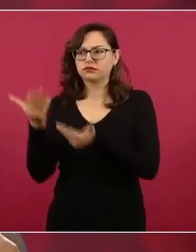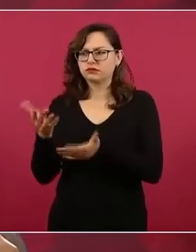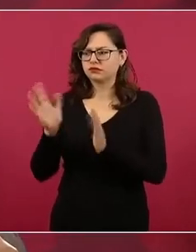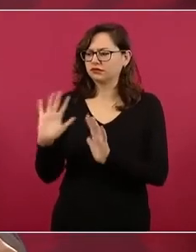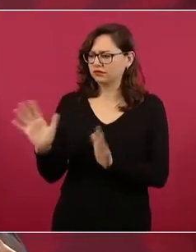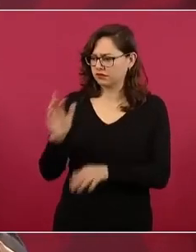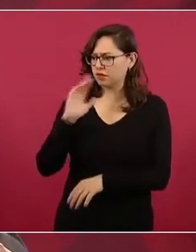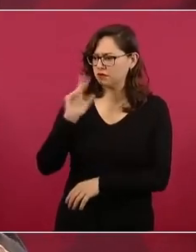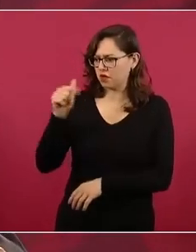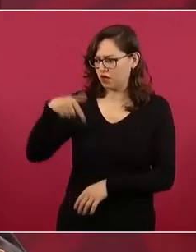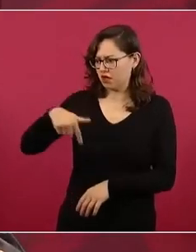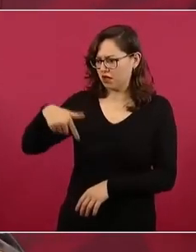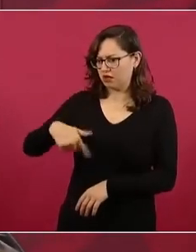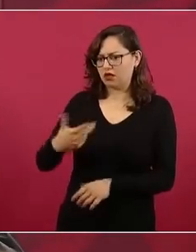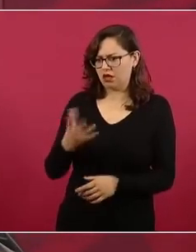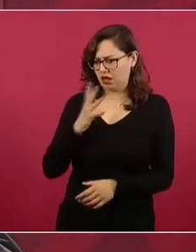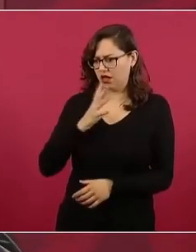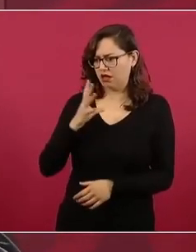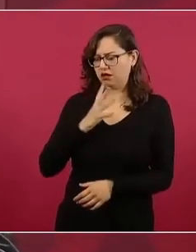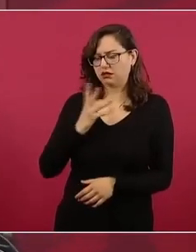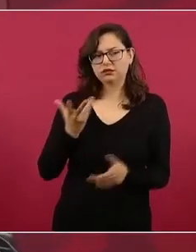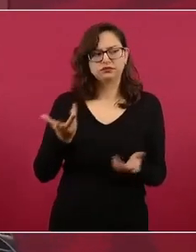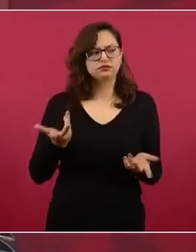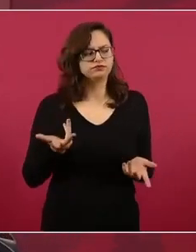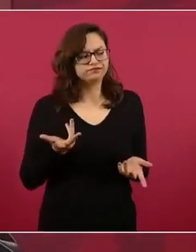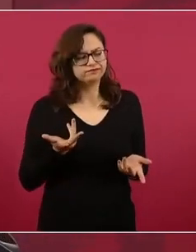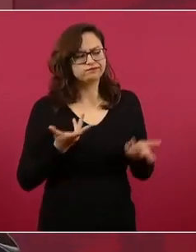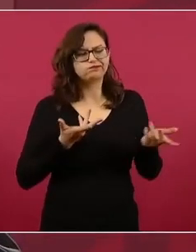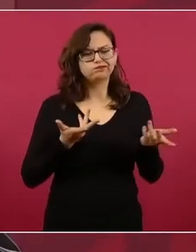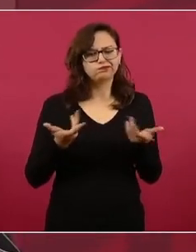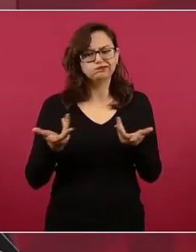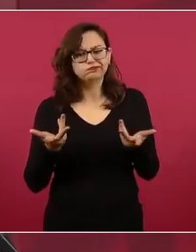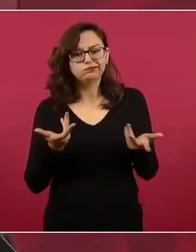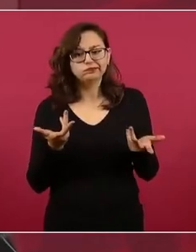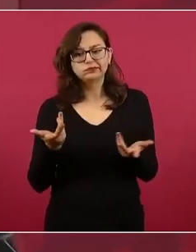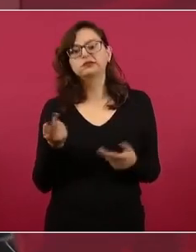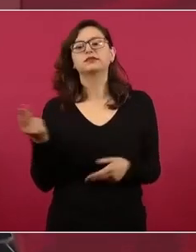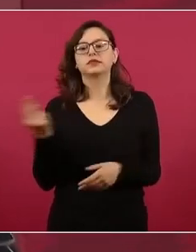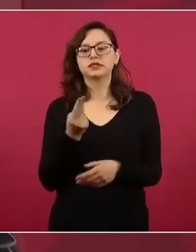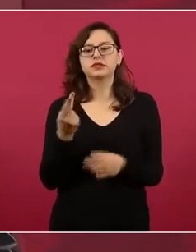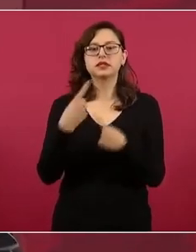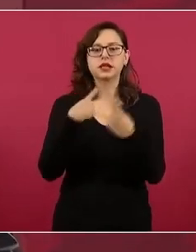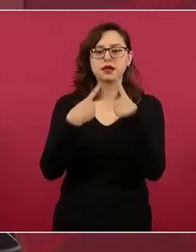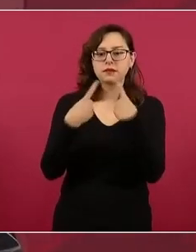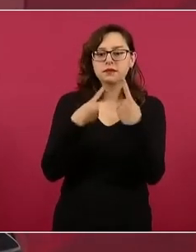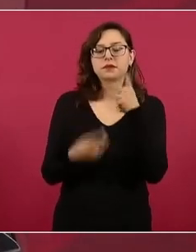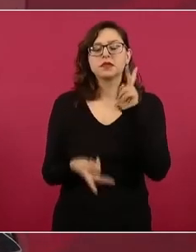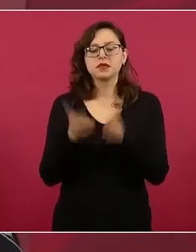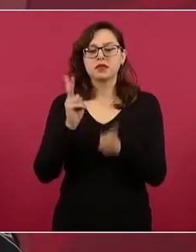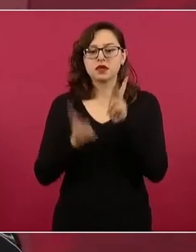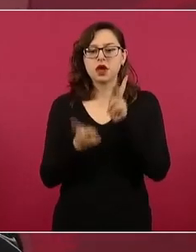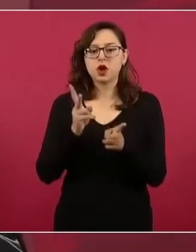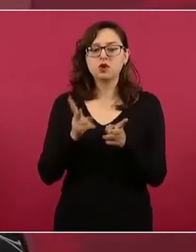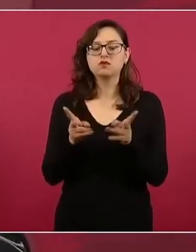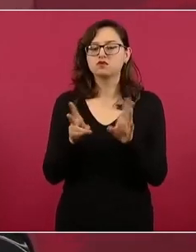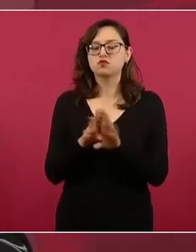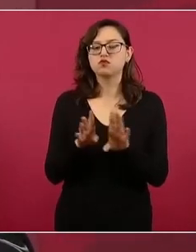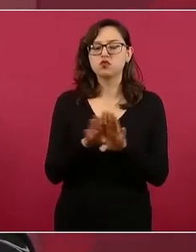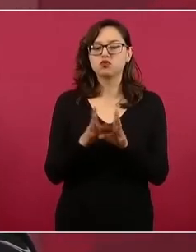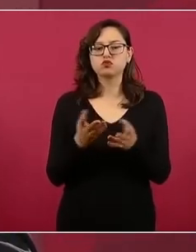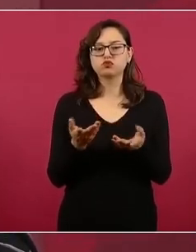y buscar una solución, como lo hacemos en todo.